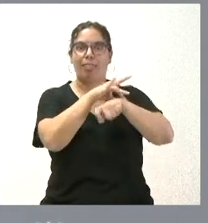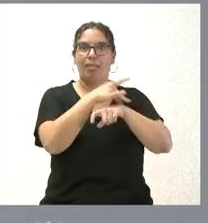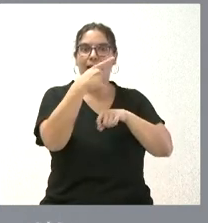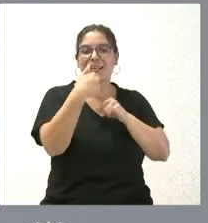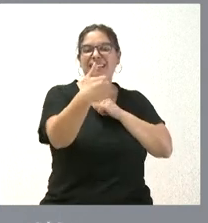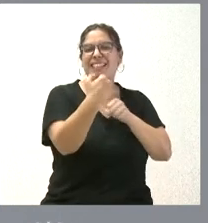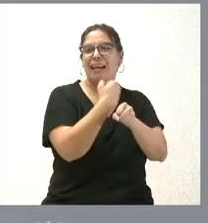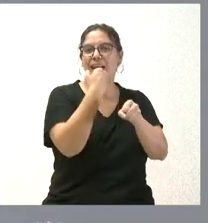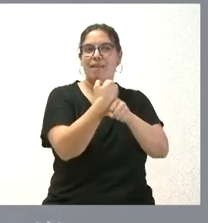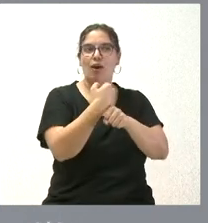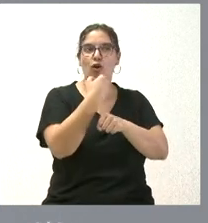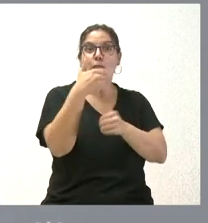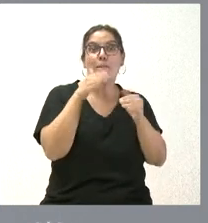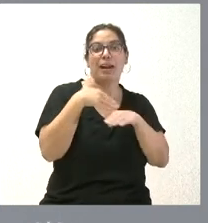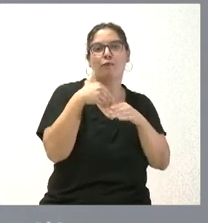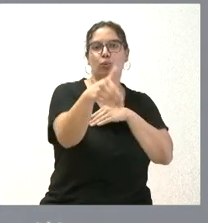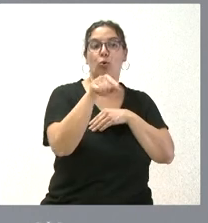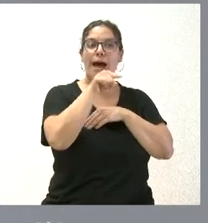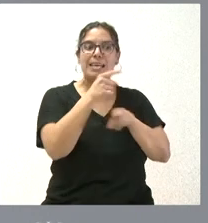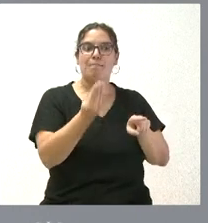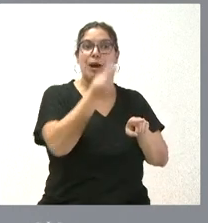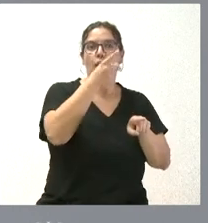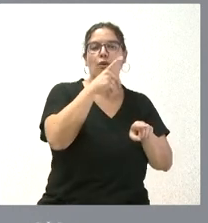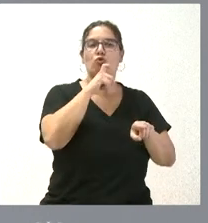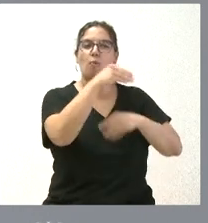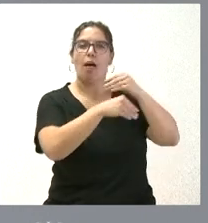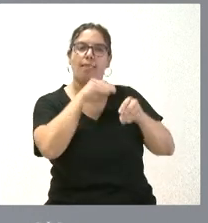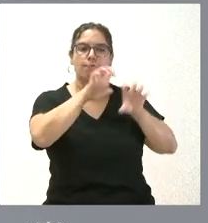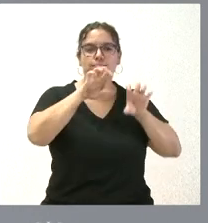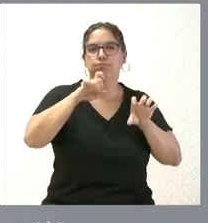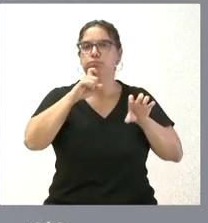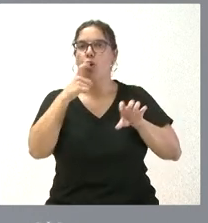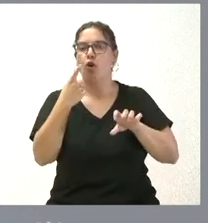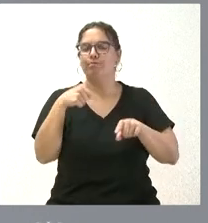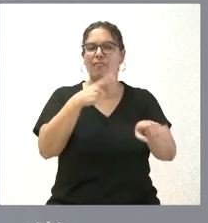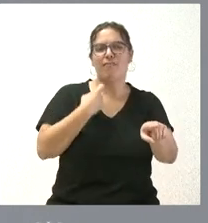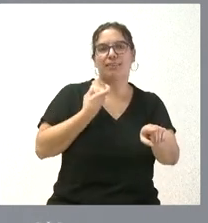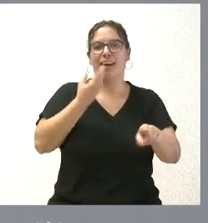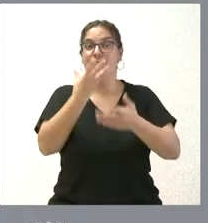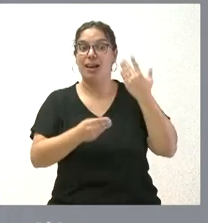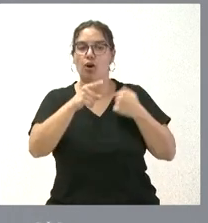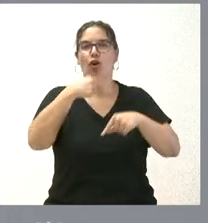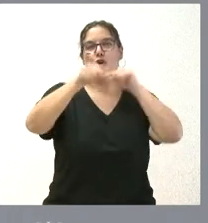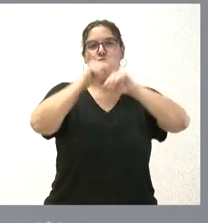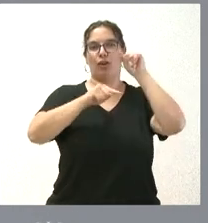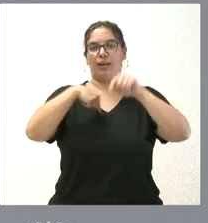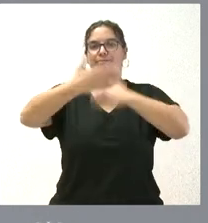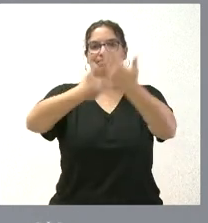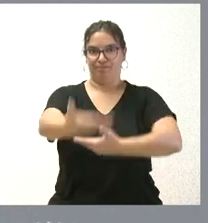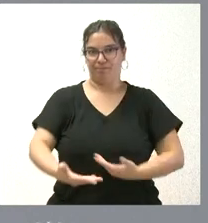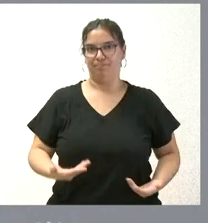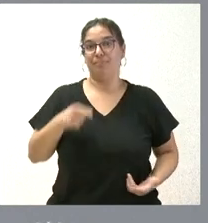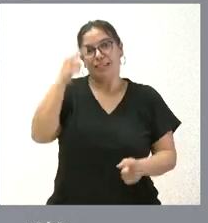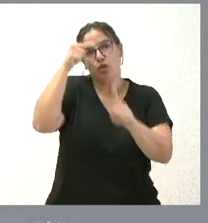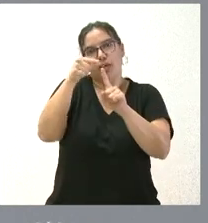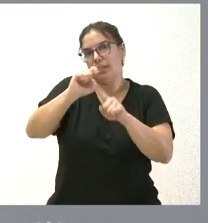los ámbitos donde se puede mejorar, cuáles son las actuaciones donde ha habido algún tipo de insuficiencia o deficiencia para poder corregirlas en sucesivos planes. Ese es el